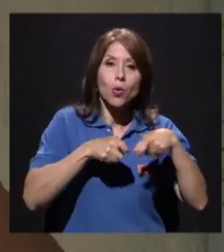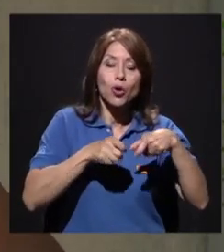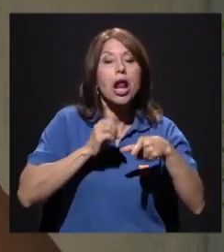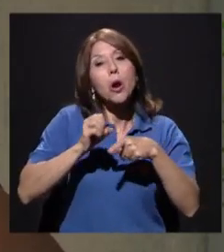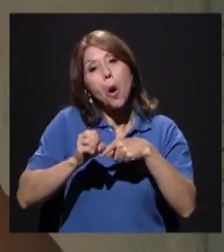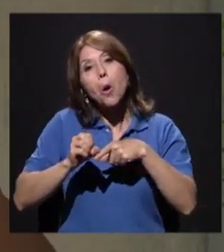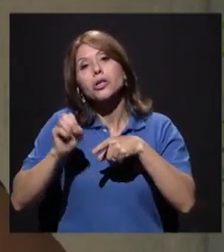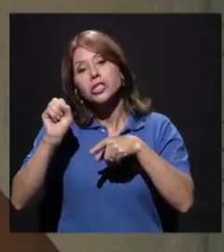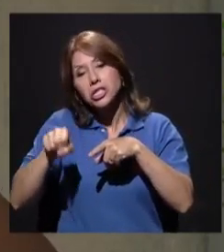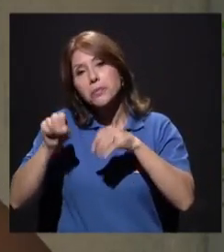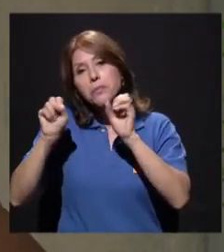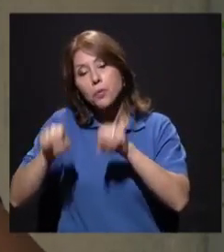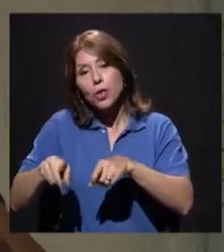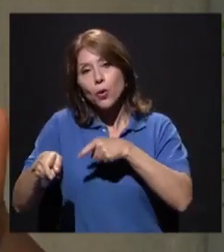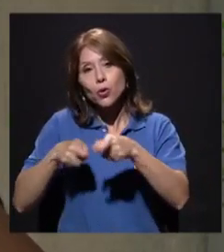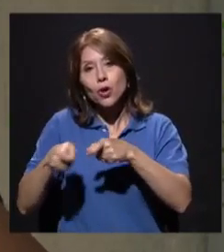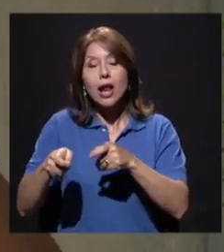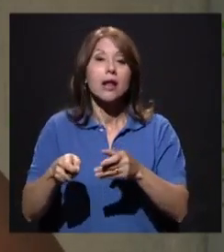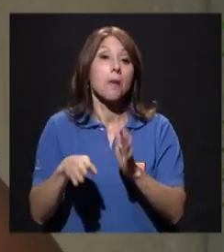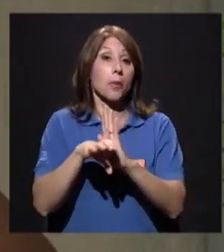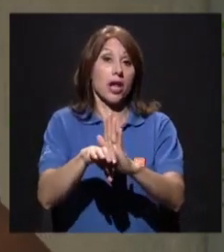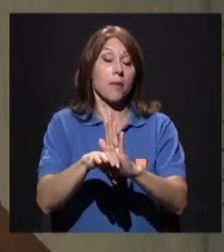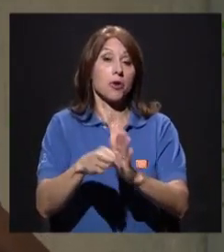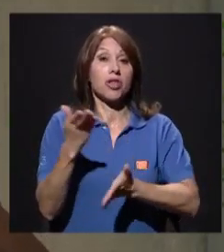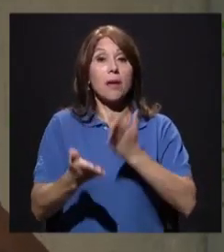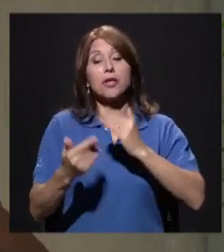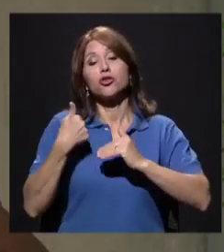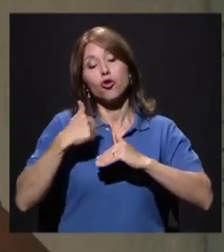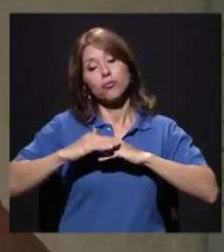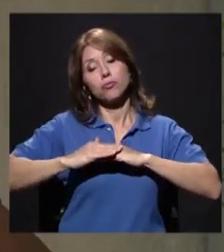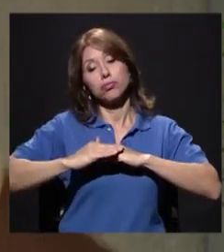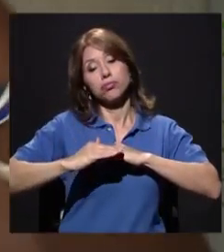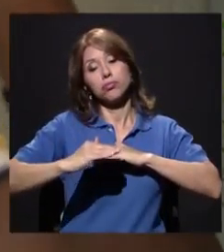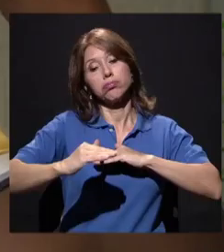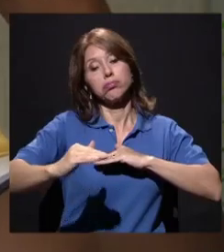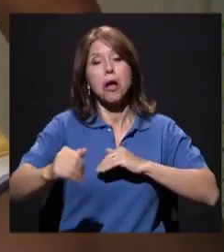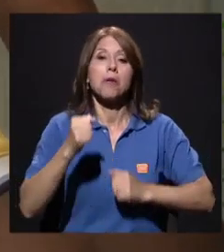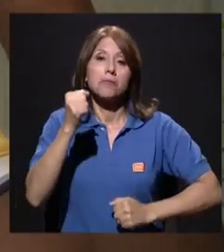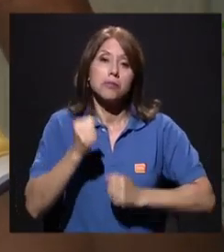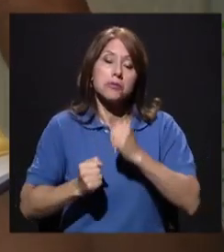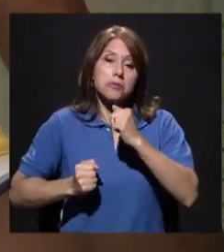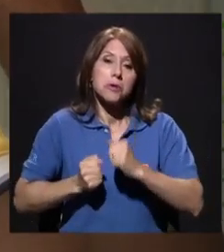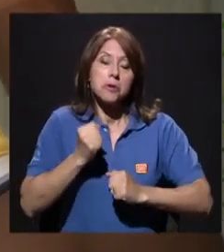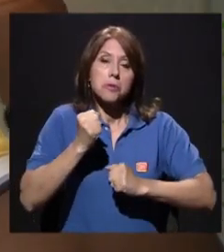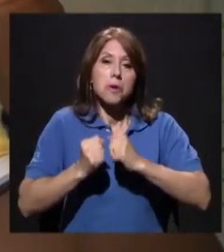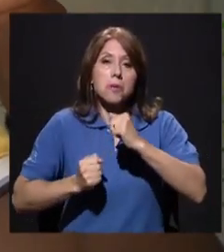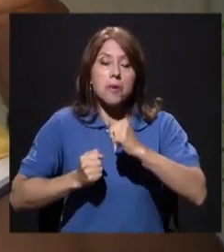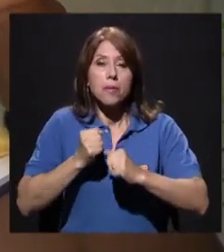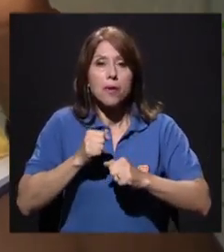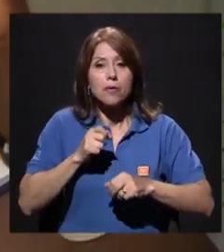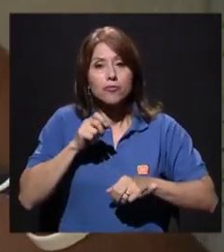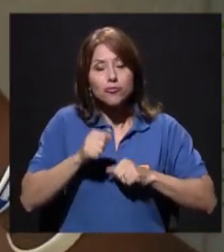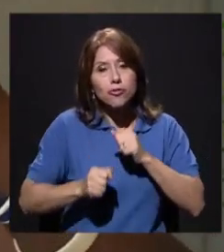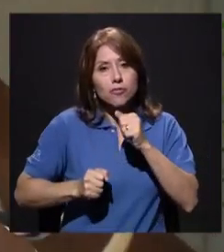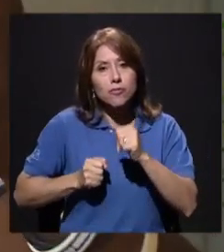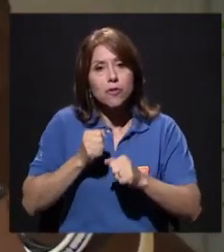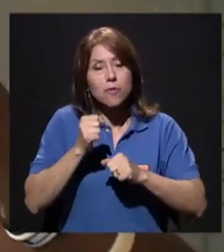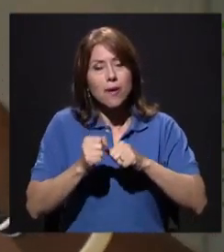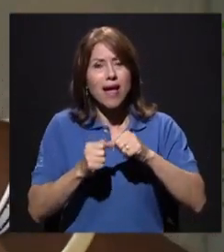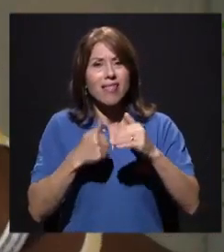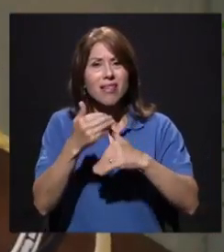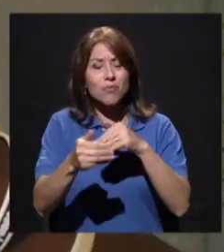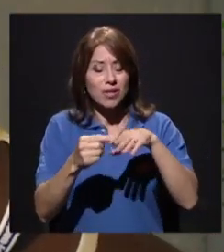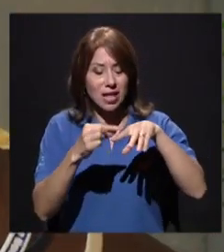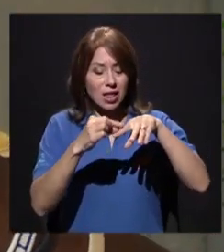ser que ya ande corriendo en alguna superficie y me doble el tobillo. Eso es normal. ¿Verdad? Entonces hay ciertas